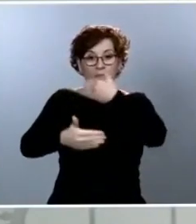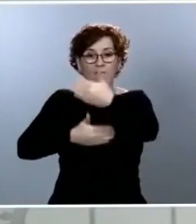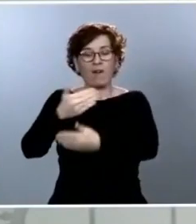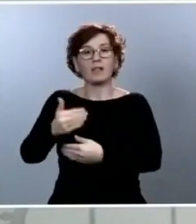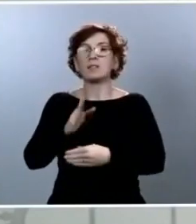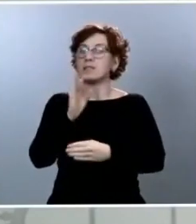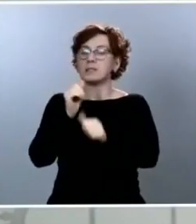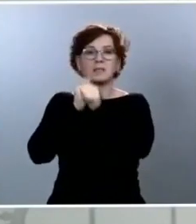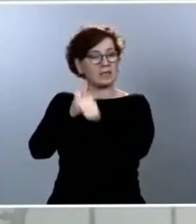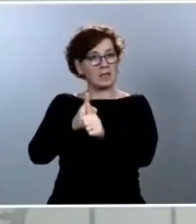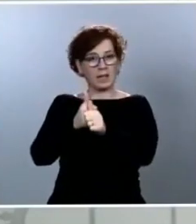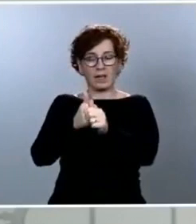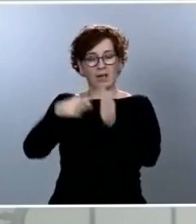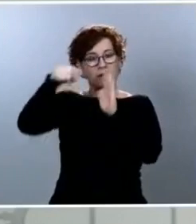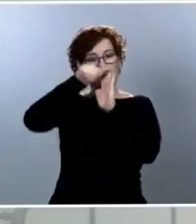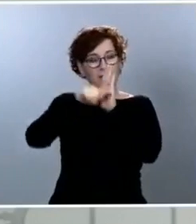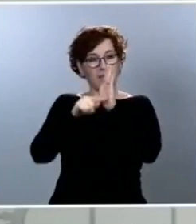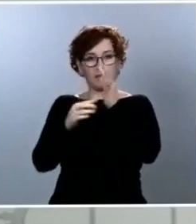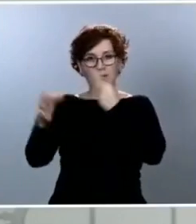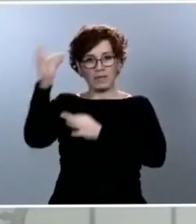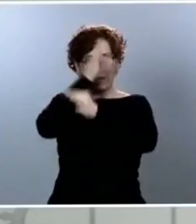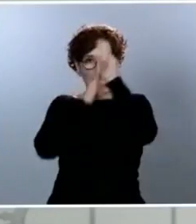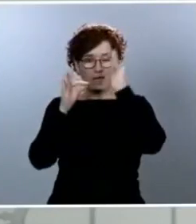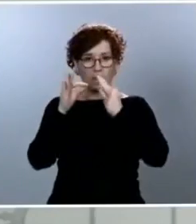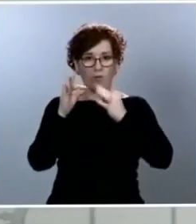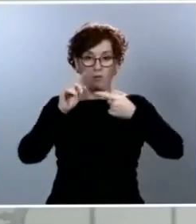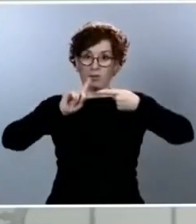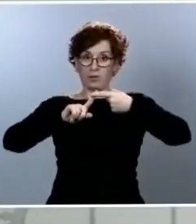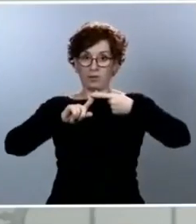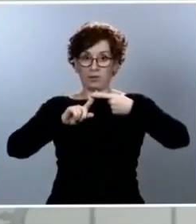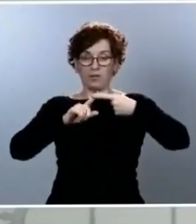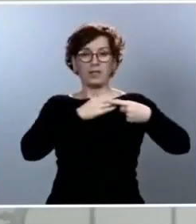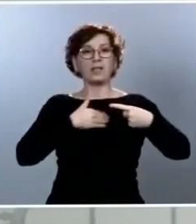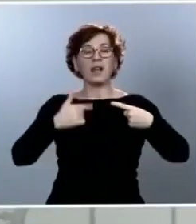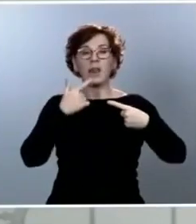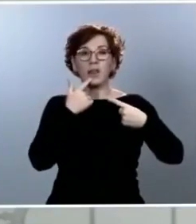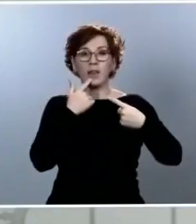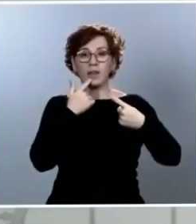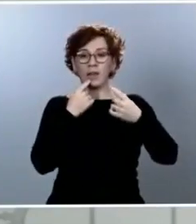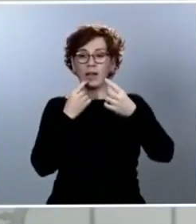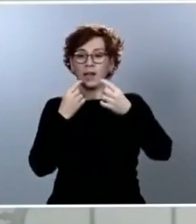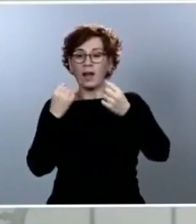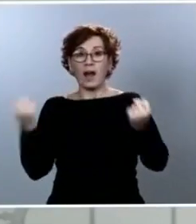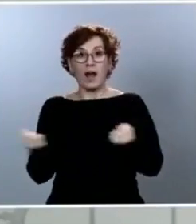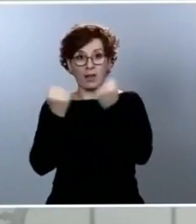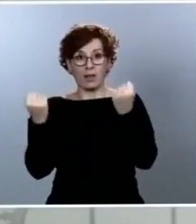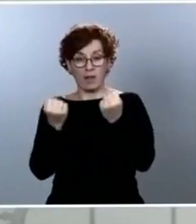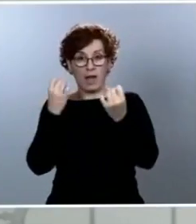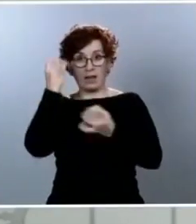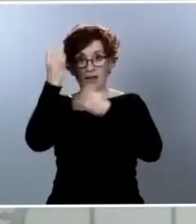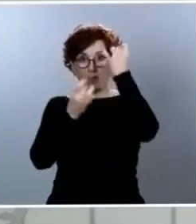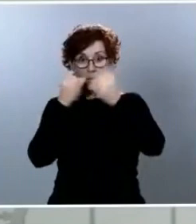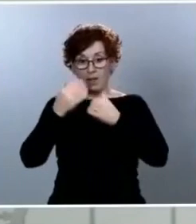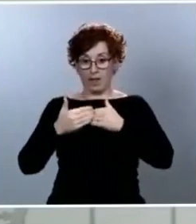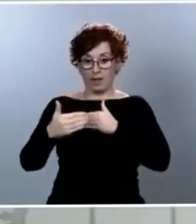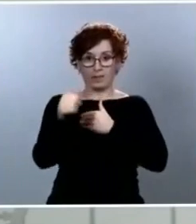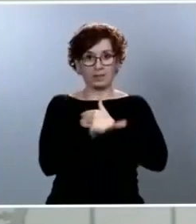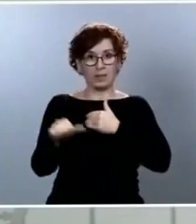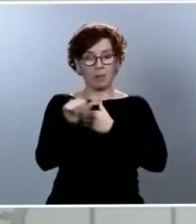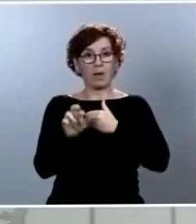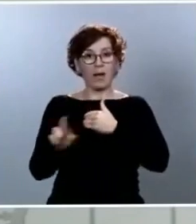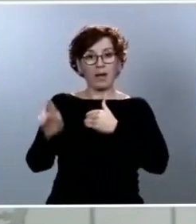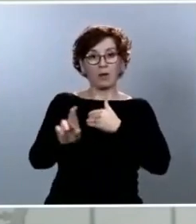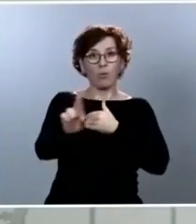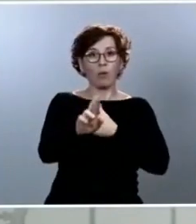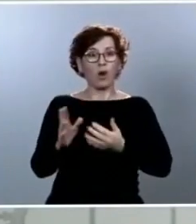la gradualidad, es decir, las distintas actividades que se van a ir recuperando a lo largo de las próximas semanas no van a ser todas de golpe,